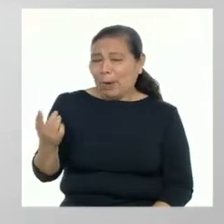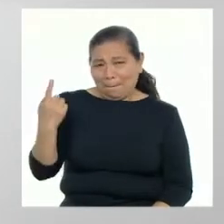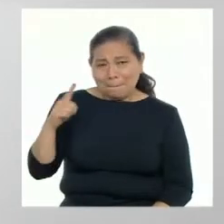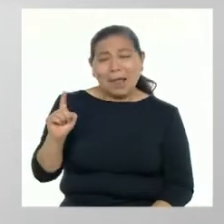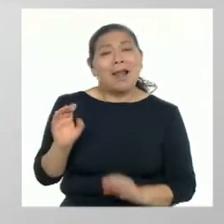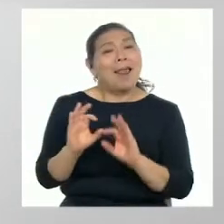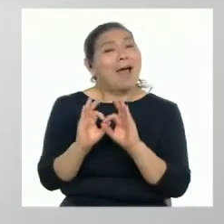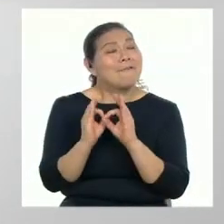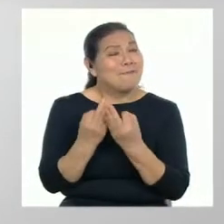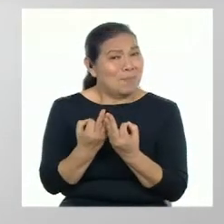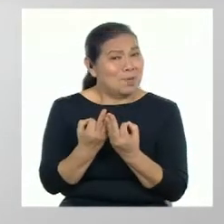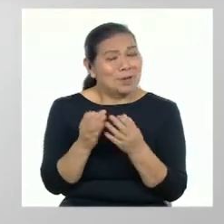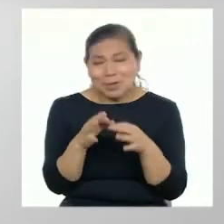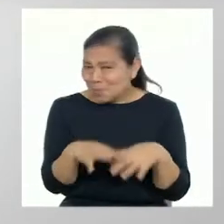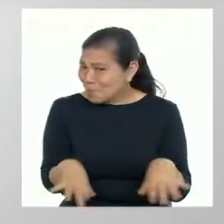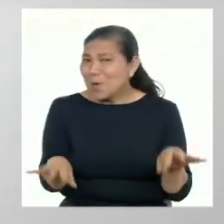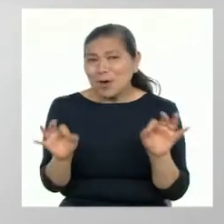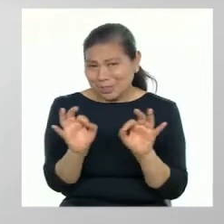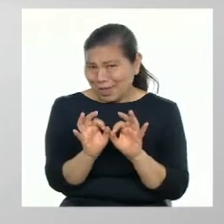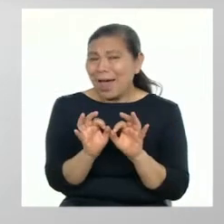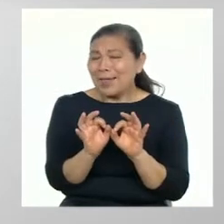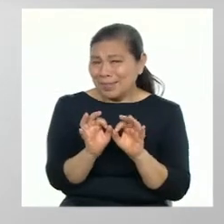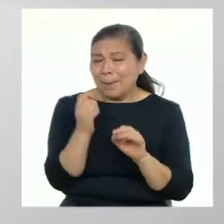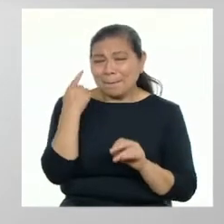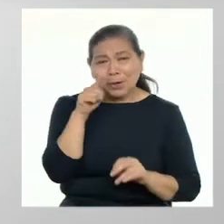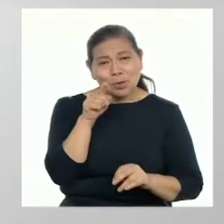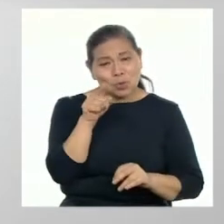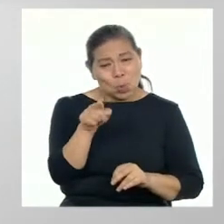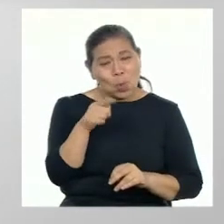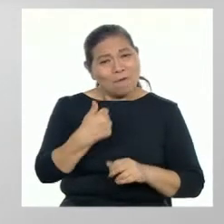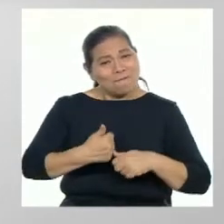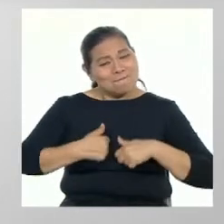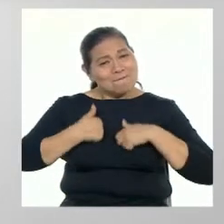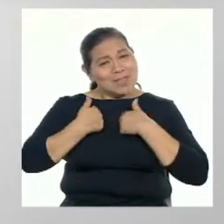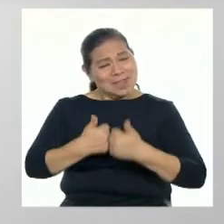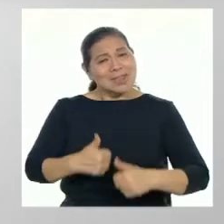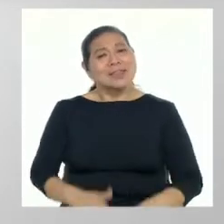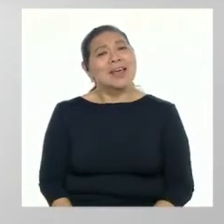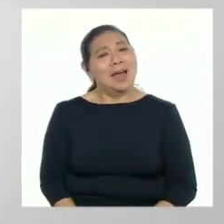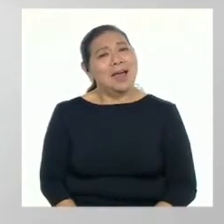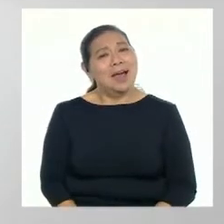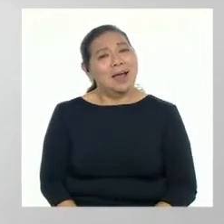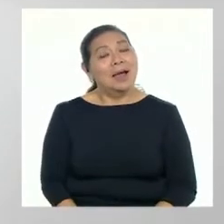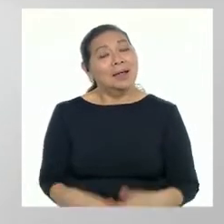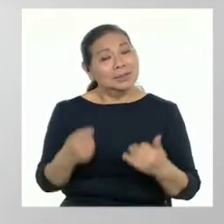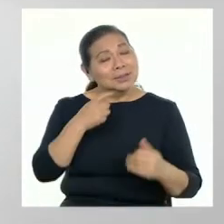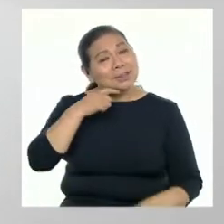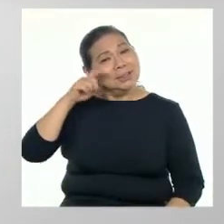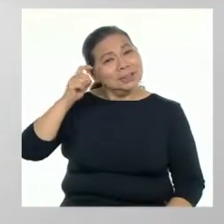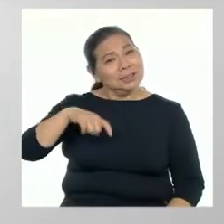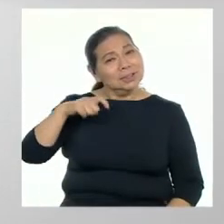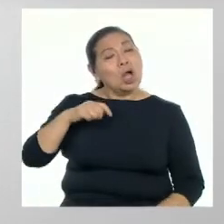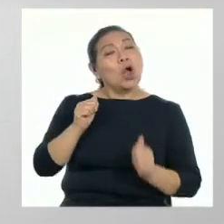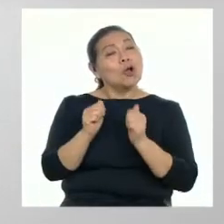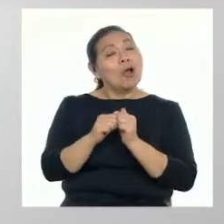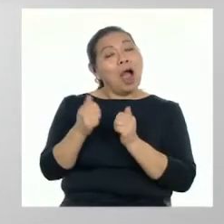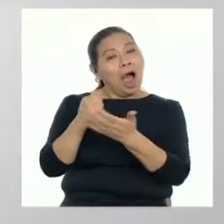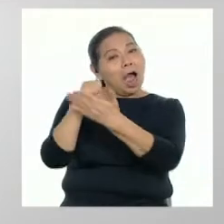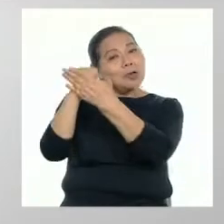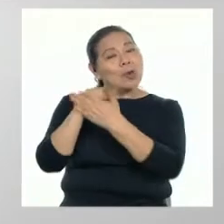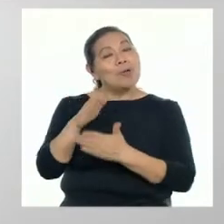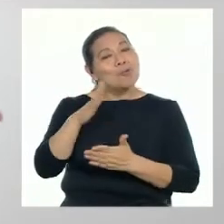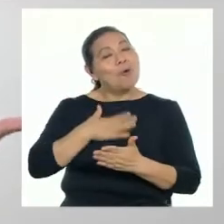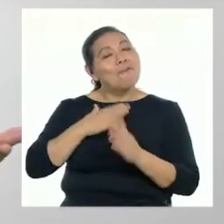la familia juega un papel muy importante en el logro de nuestras metas. Es necesario contar con ella,